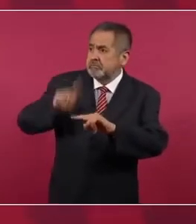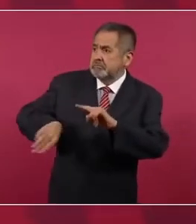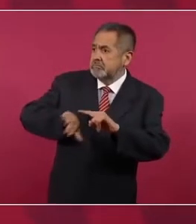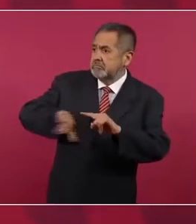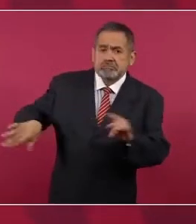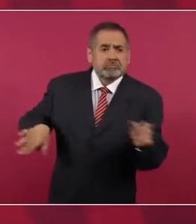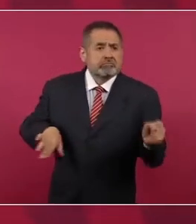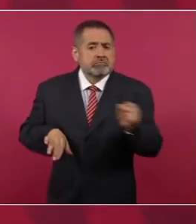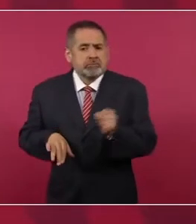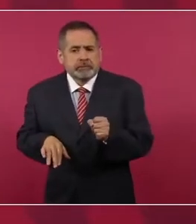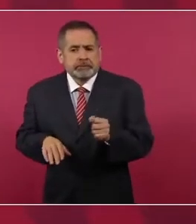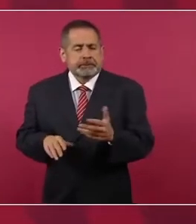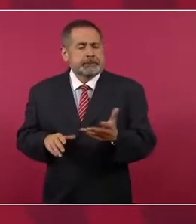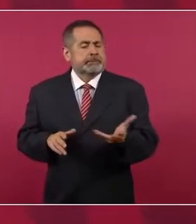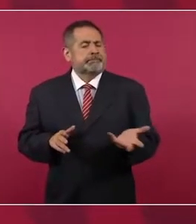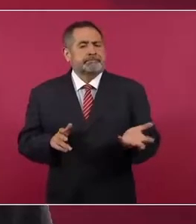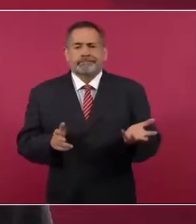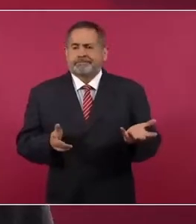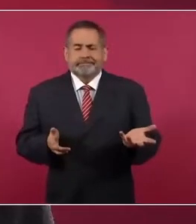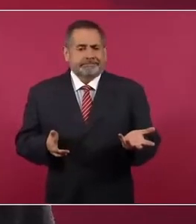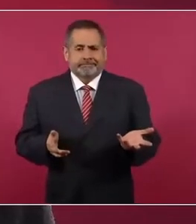Y yo, la verdad,